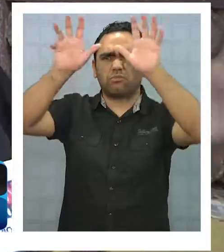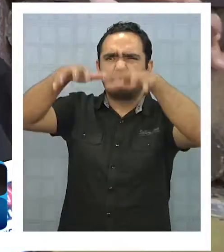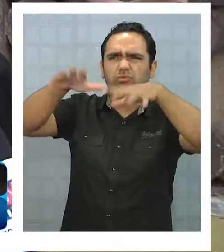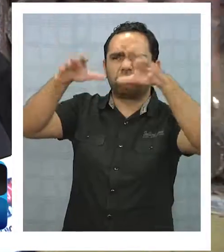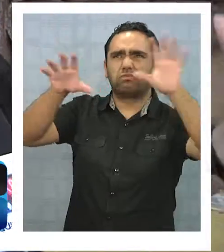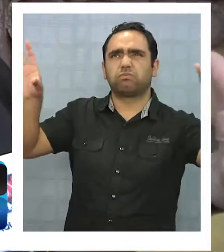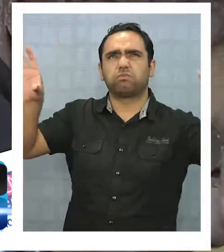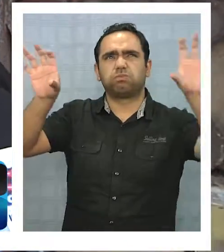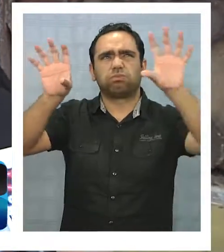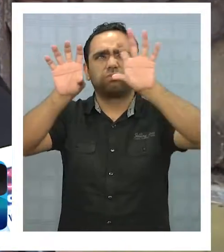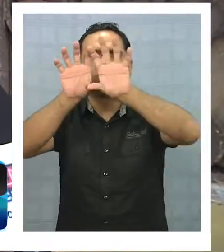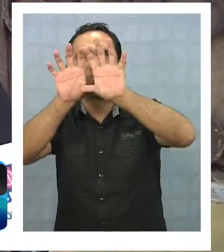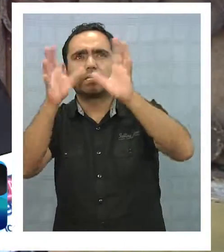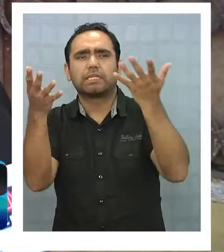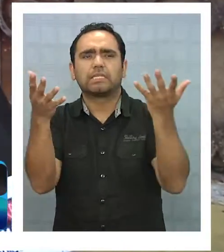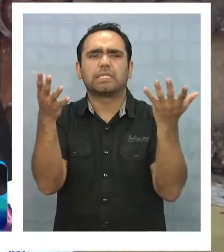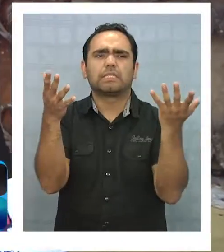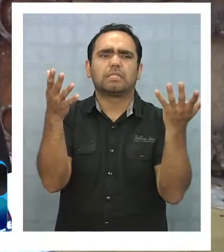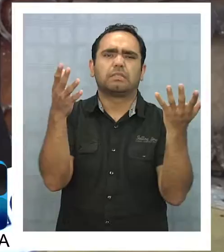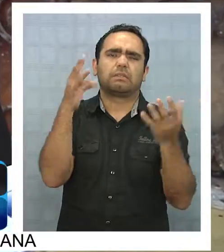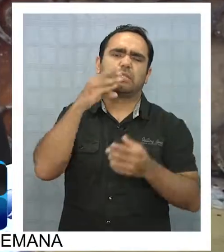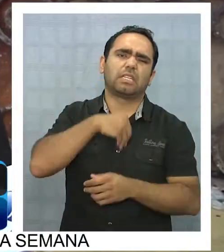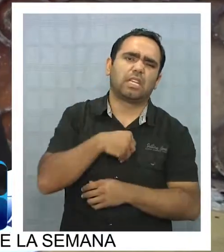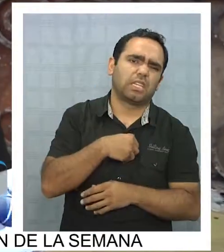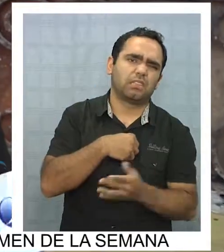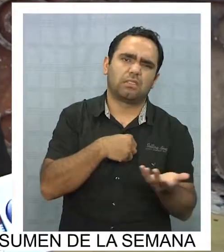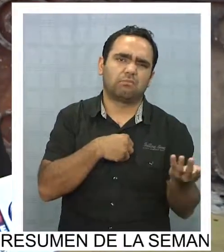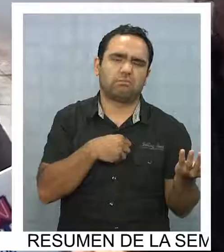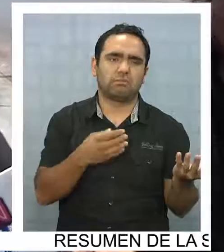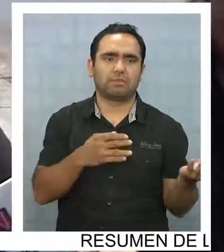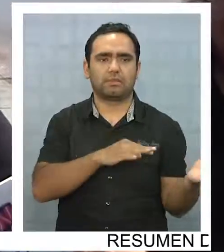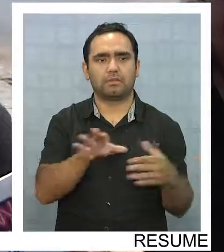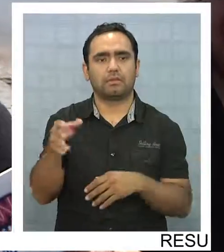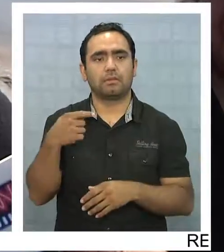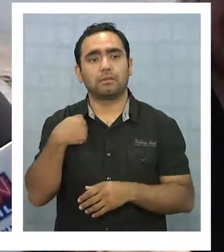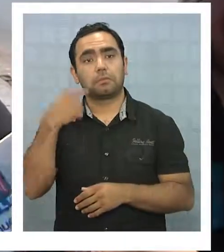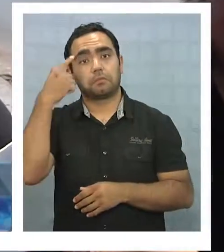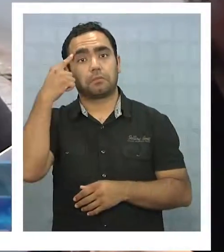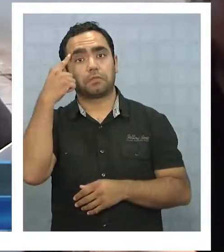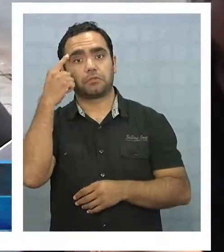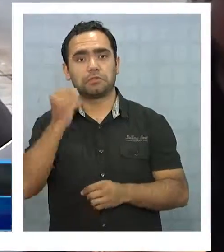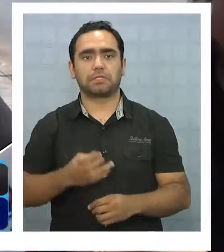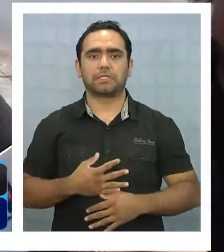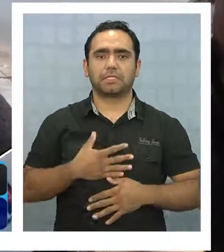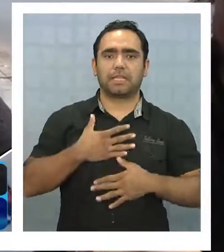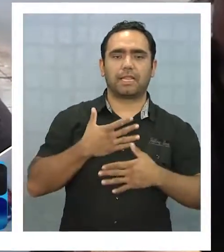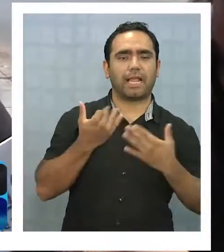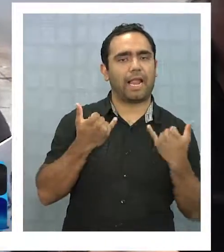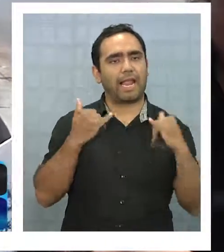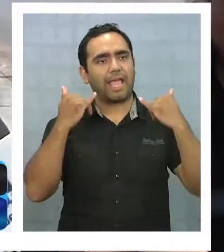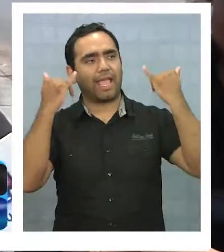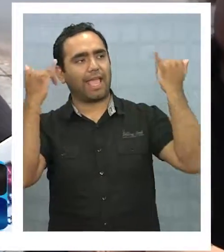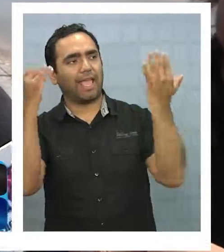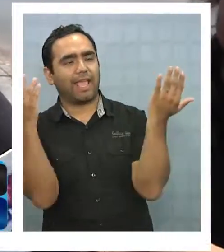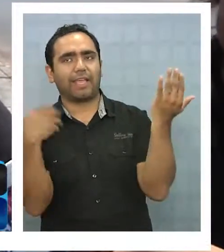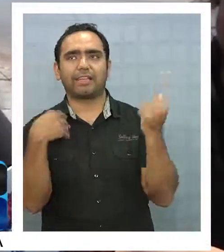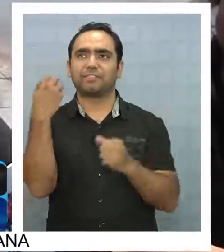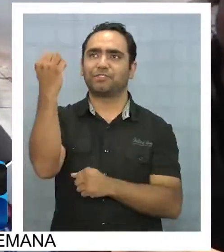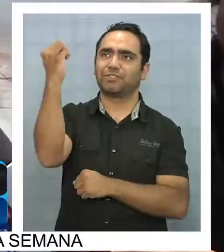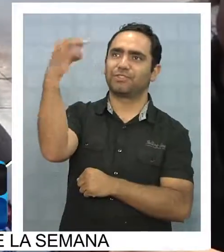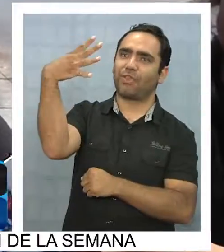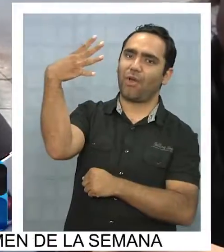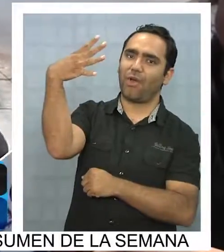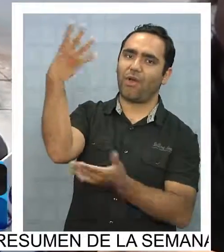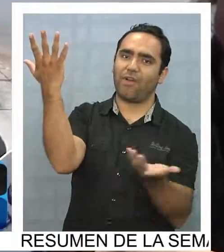nublado, lo oscuro es... En tristez, ¿no? En tristez, sí, mi niña. Bueno, nos sentimos más alegres, hay más sol,